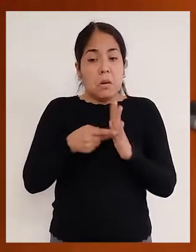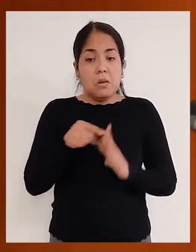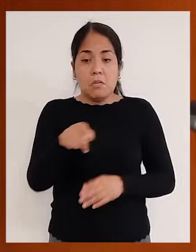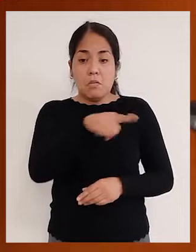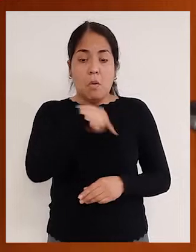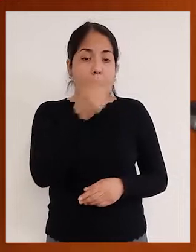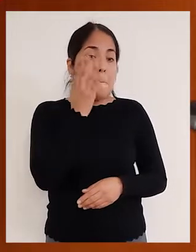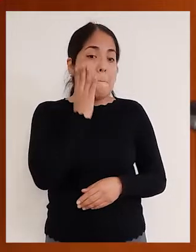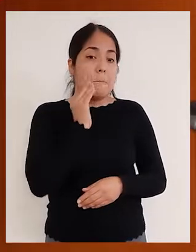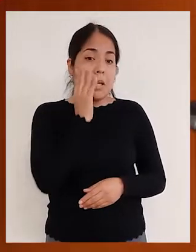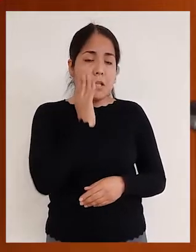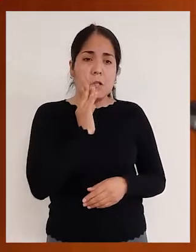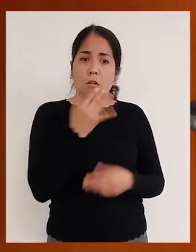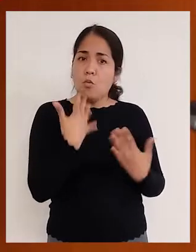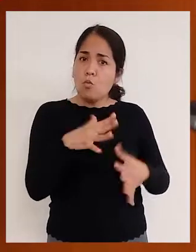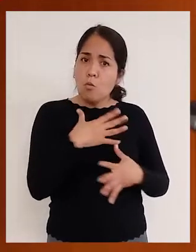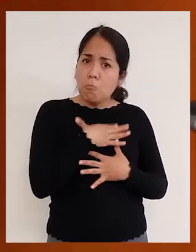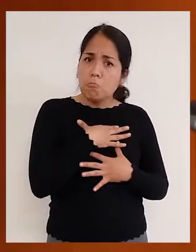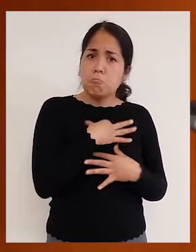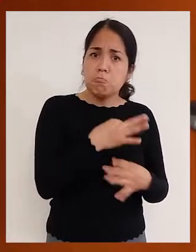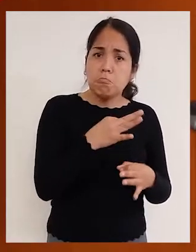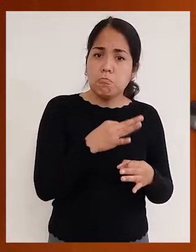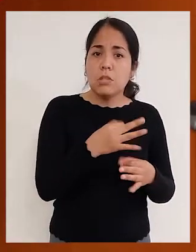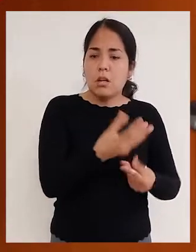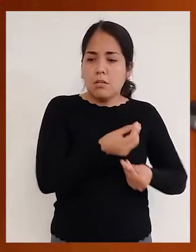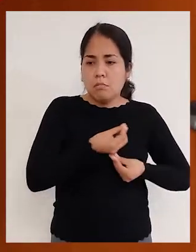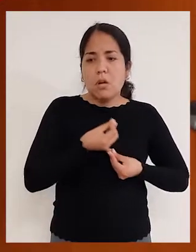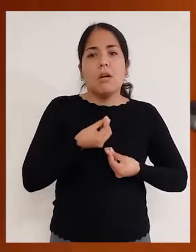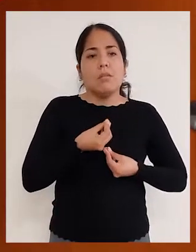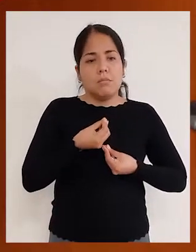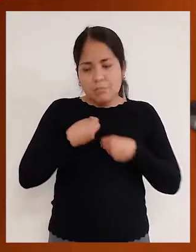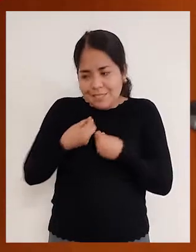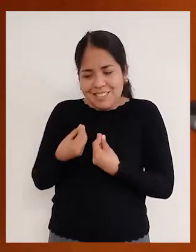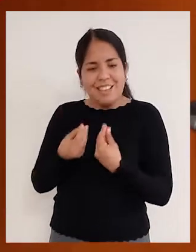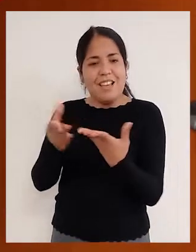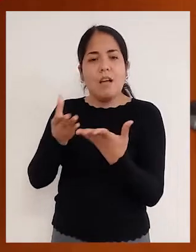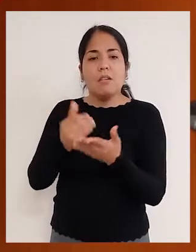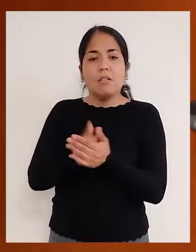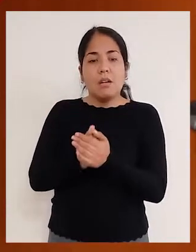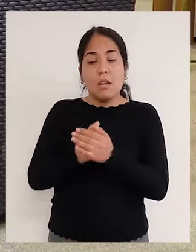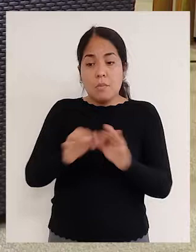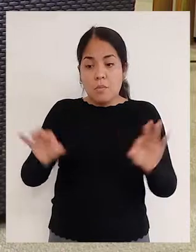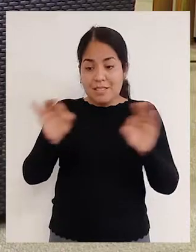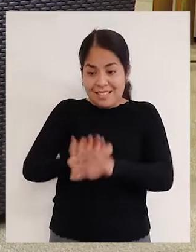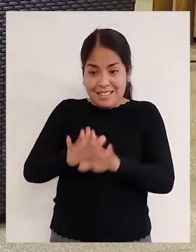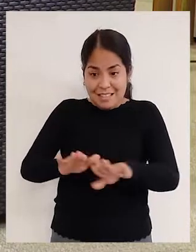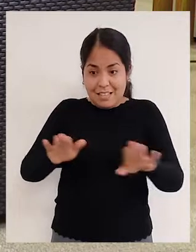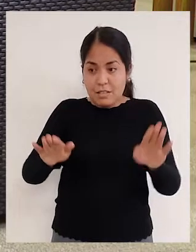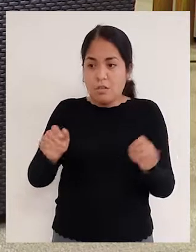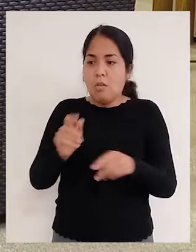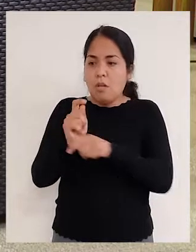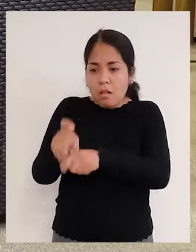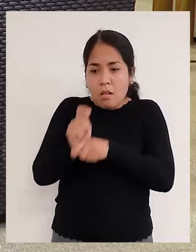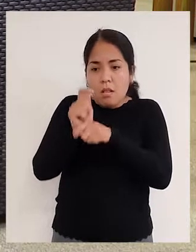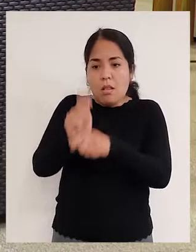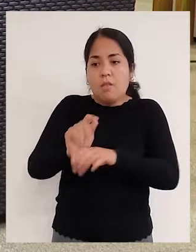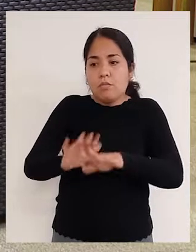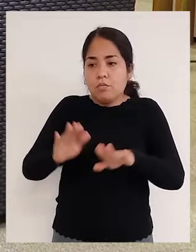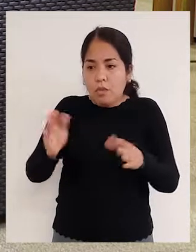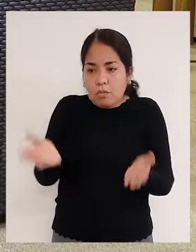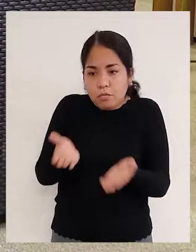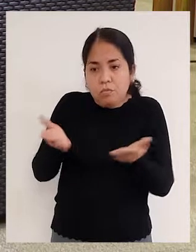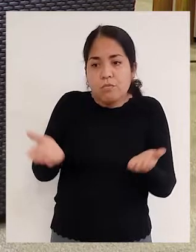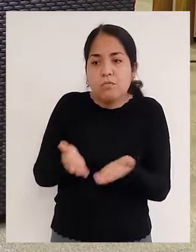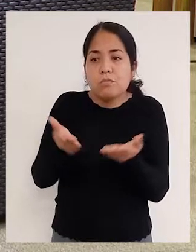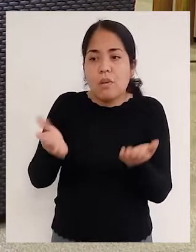tanto, hemos recogido experiencias interesantes en, por ejemplo, promover el aprendizaje temprano infantil en niñas y